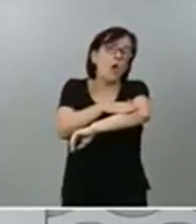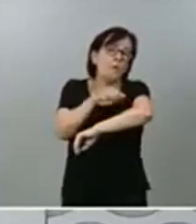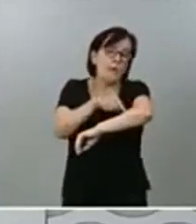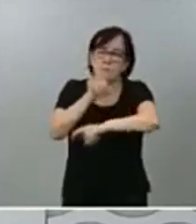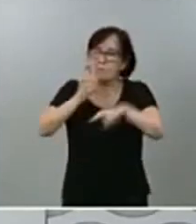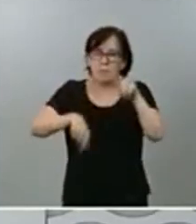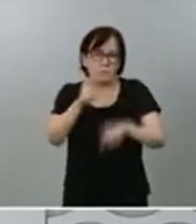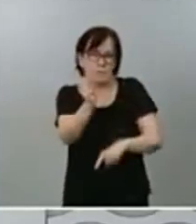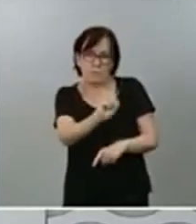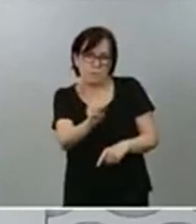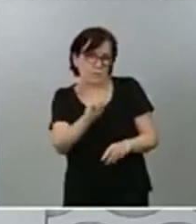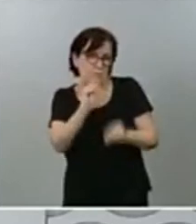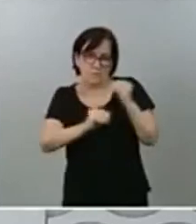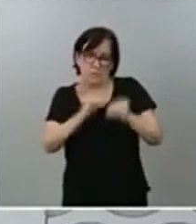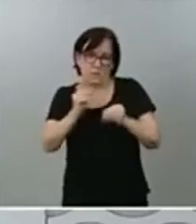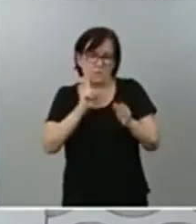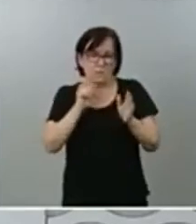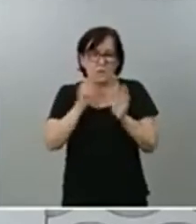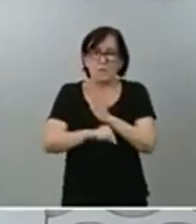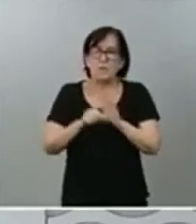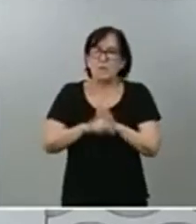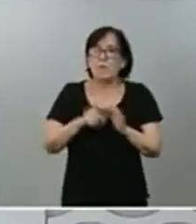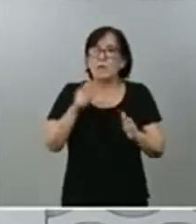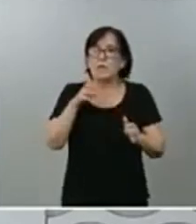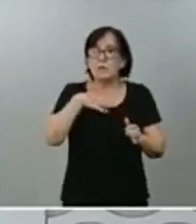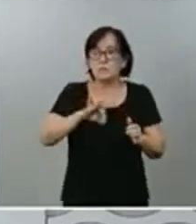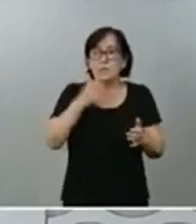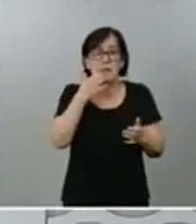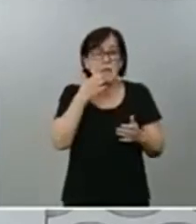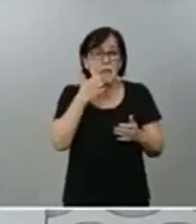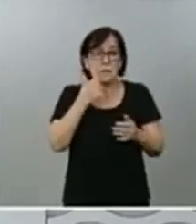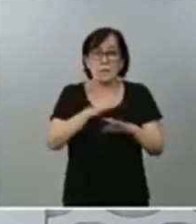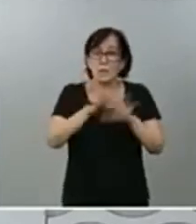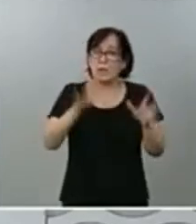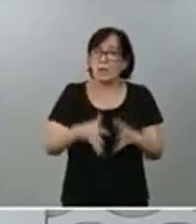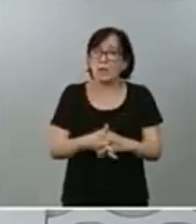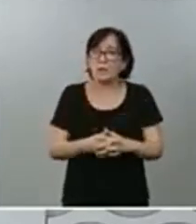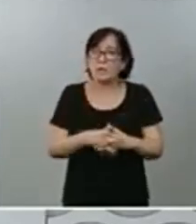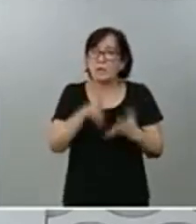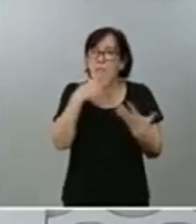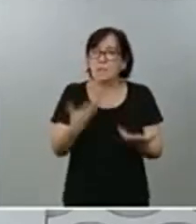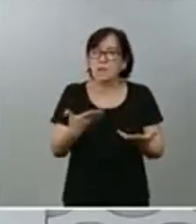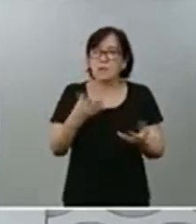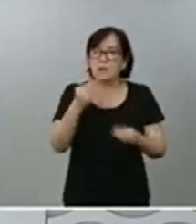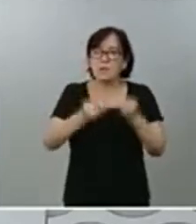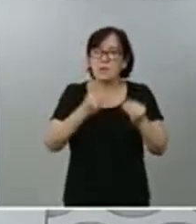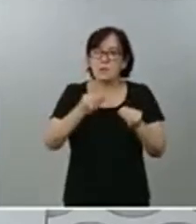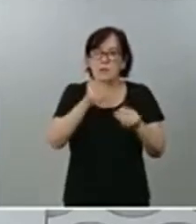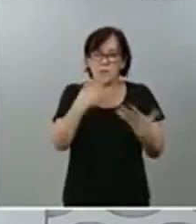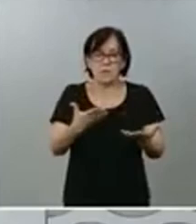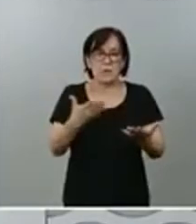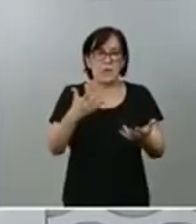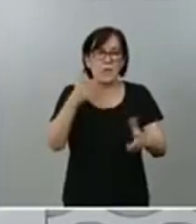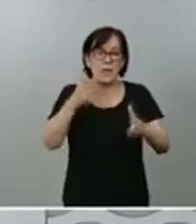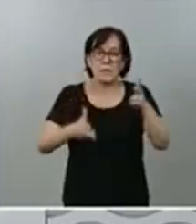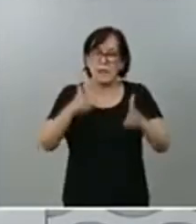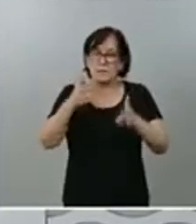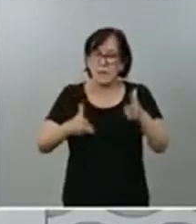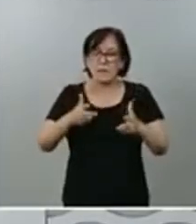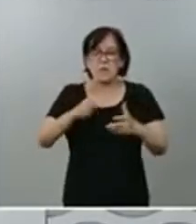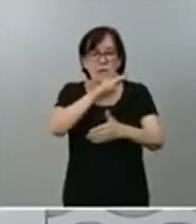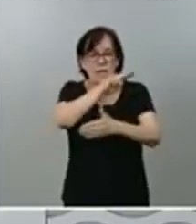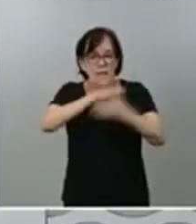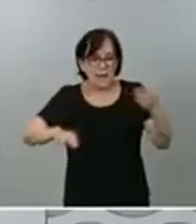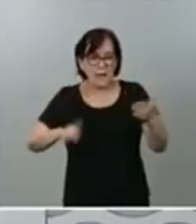va a desarrollar esa cuestión. Y, quizás, el ejemplo más claro lo tienen ustedes también, justo en el País Vasco y en Galicia, en donde los